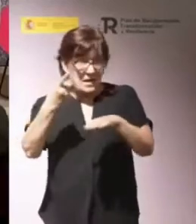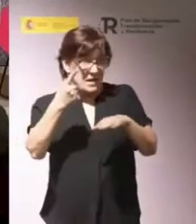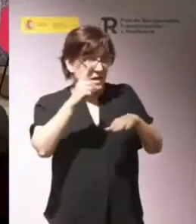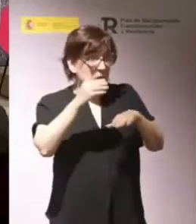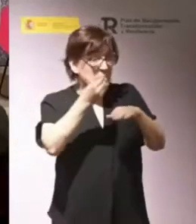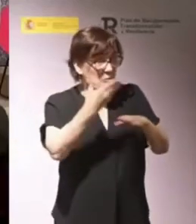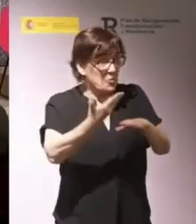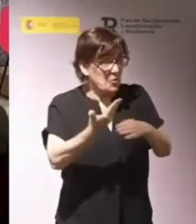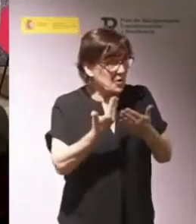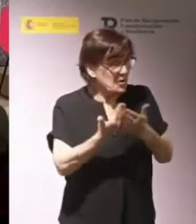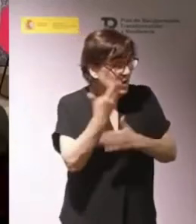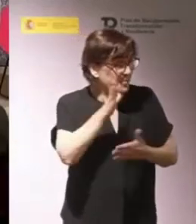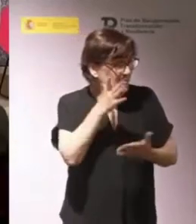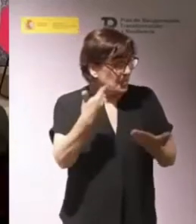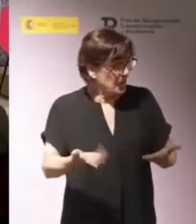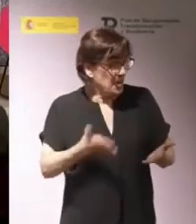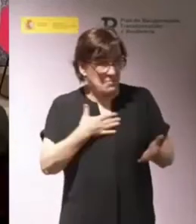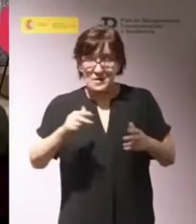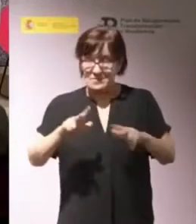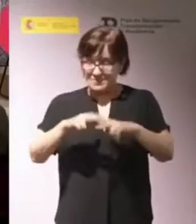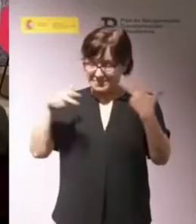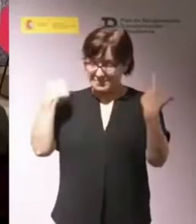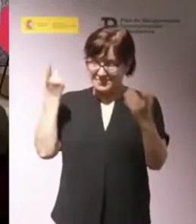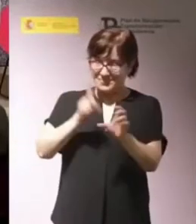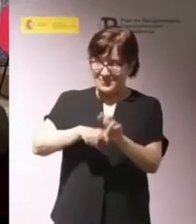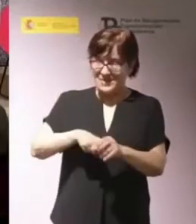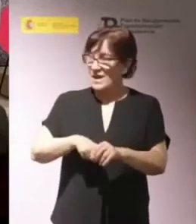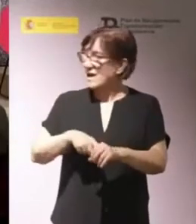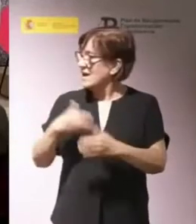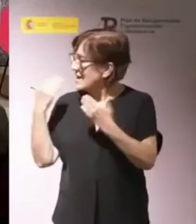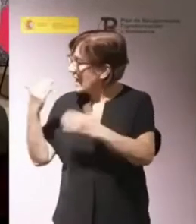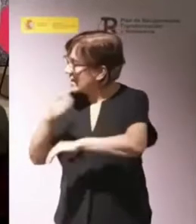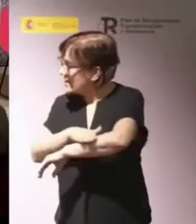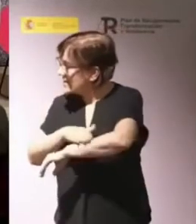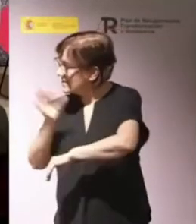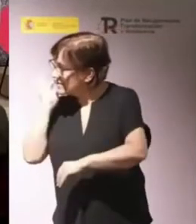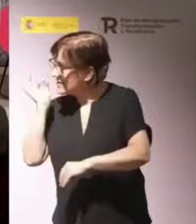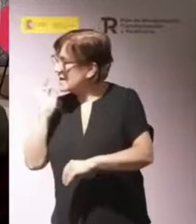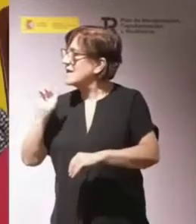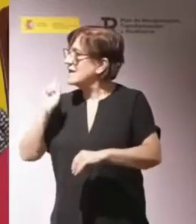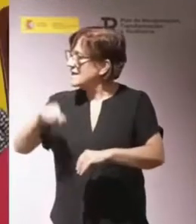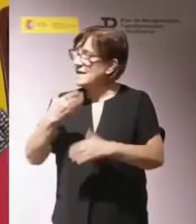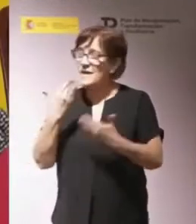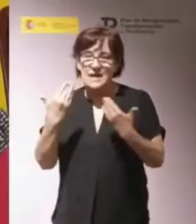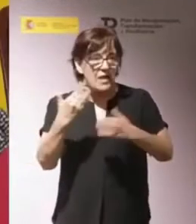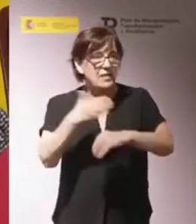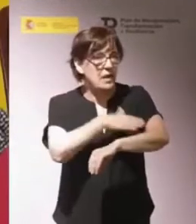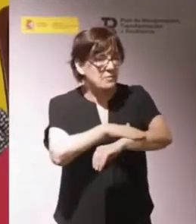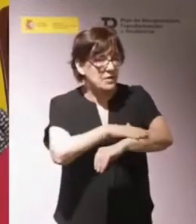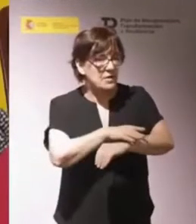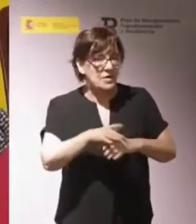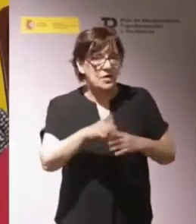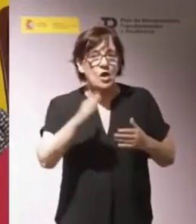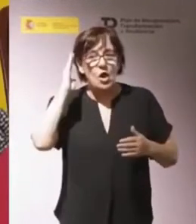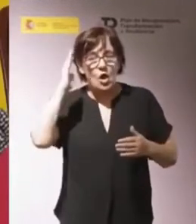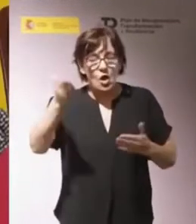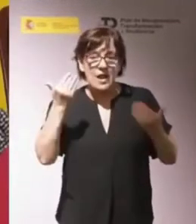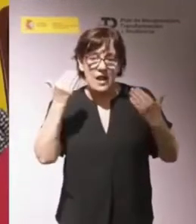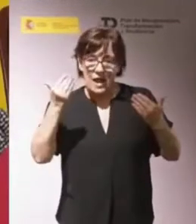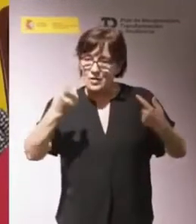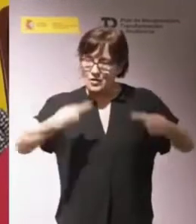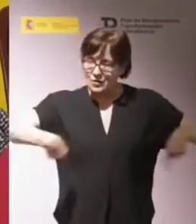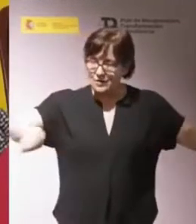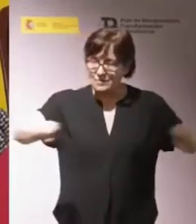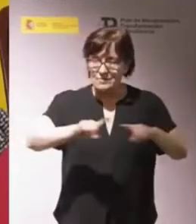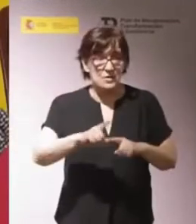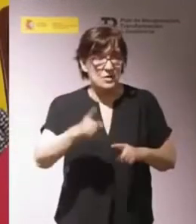Gracias por dejarnos participar. Gracias, señora ministra. Gracias al ministerio. Y, de verdad, hola y gracias a todos los que estamos.